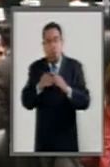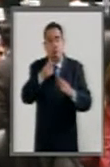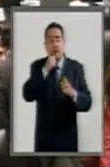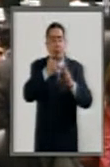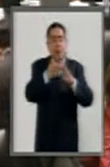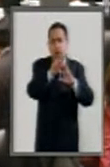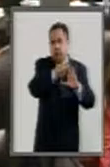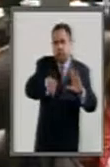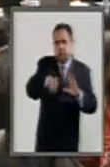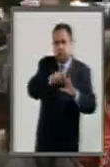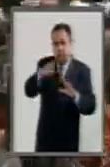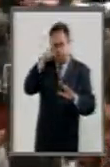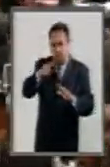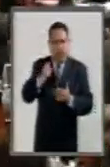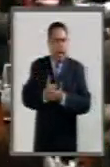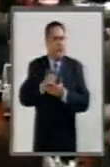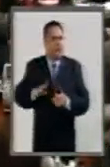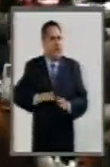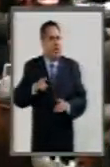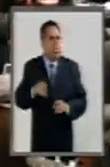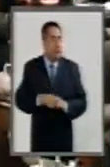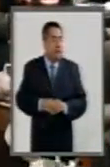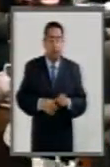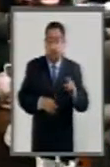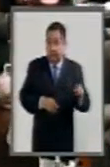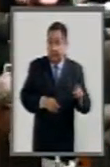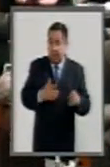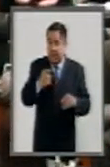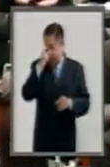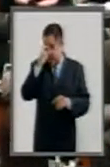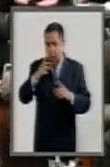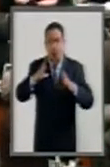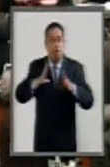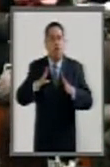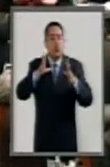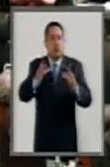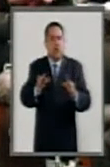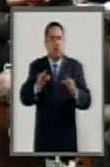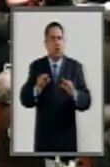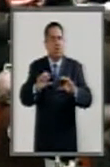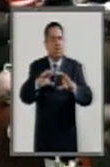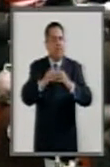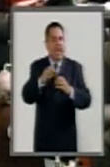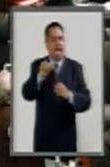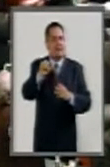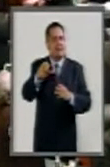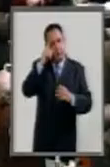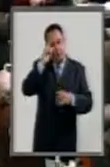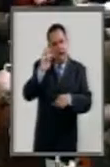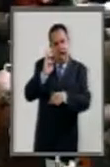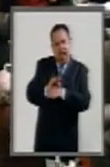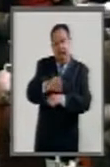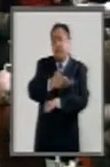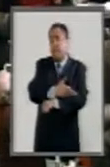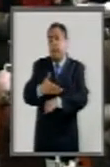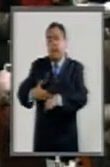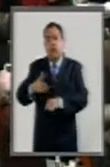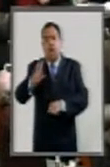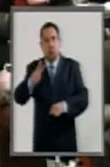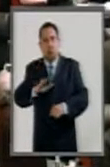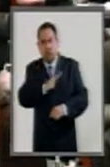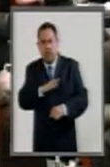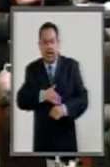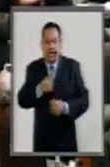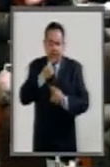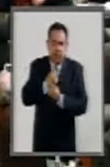remesas. Creó una fundación para brindar asesoría y apoyo a las familias hispanas con niñas y